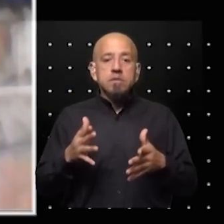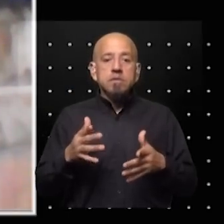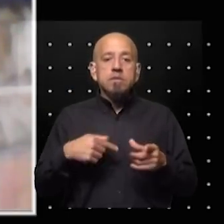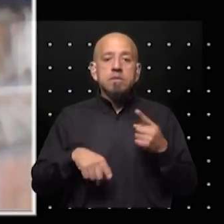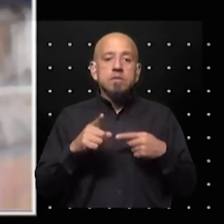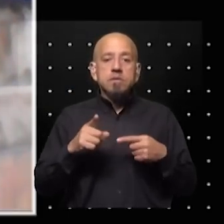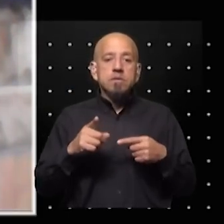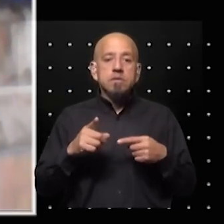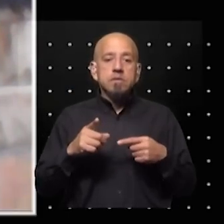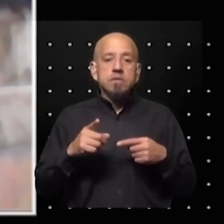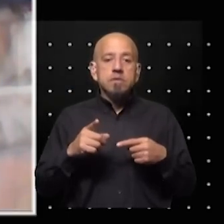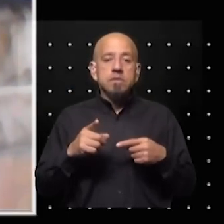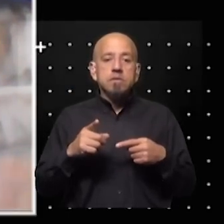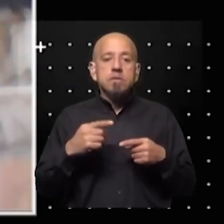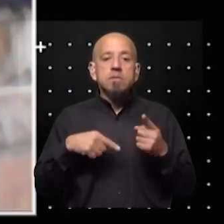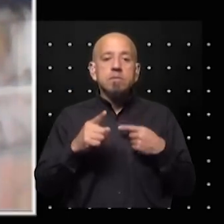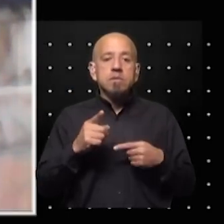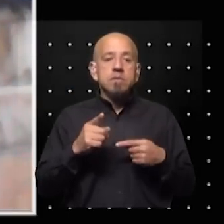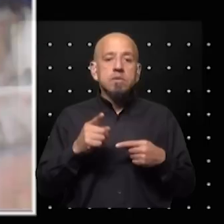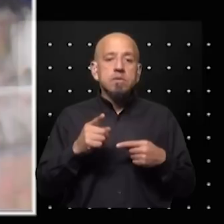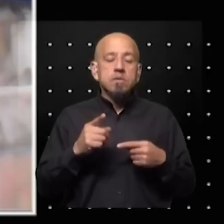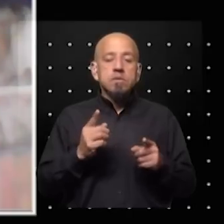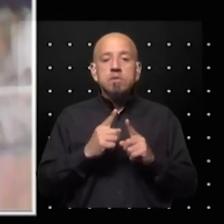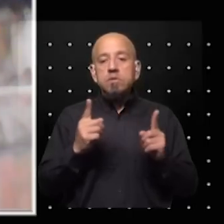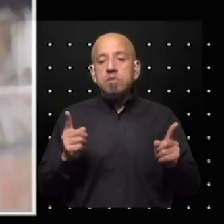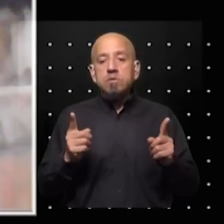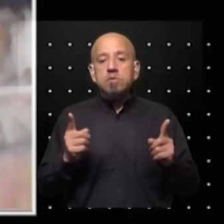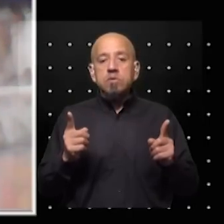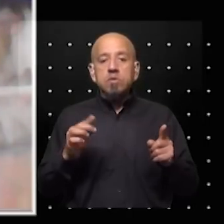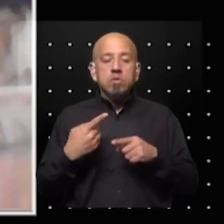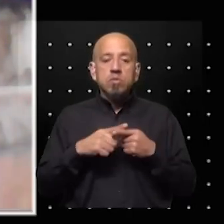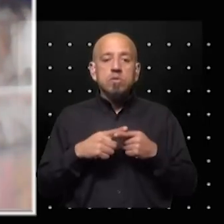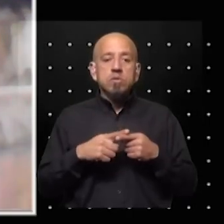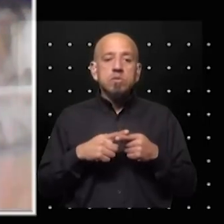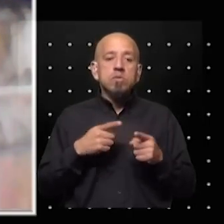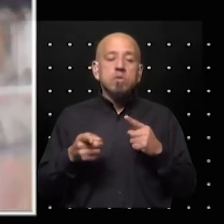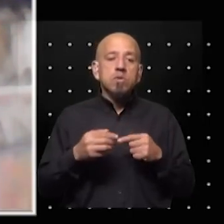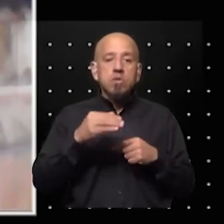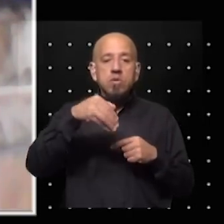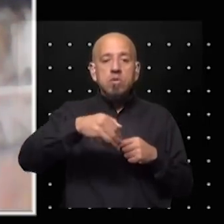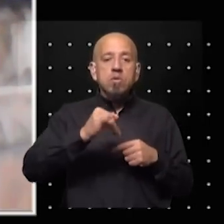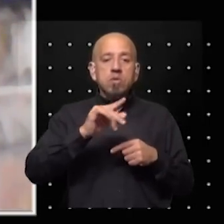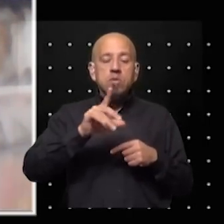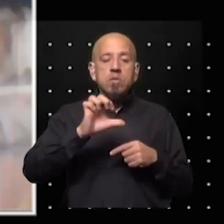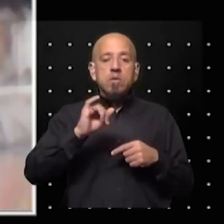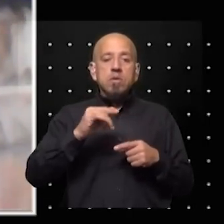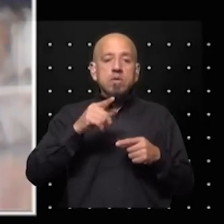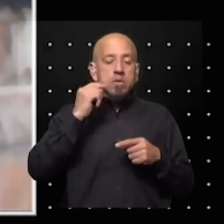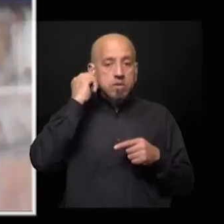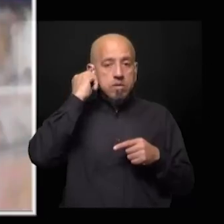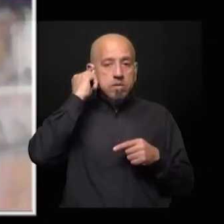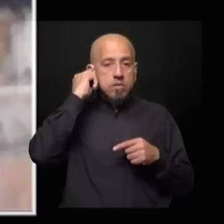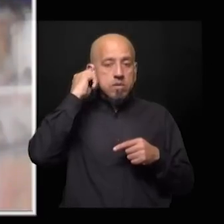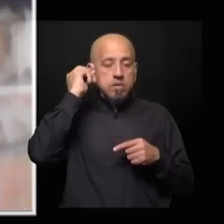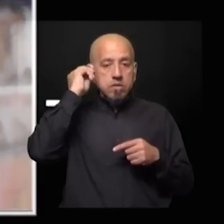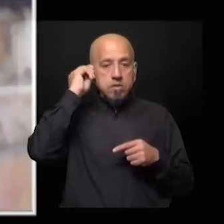de extremista de recontra-entremista pero te corrieron el eje el umbral de lo que estábamos discutiendo bueno con Milley pasó efectivamente eso corrió tanto los